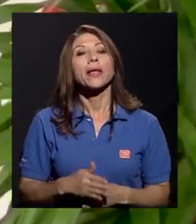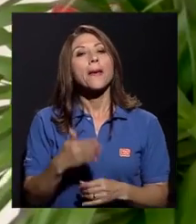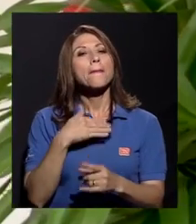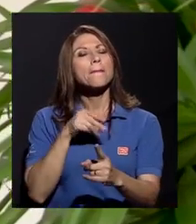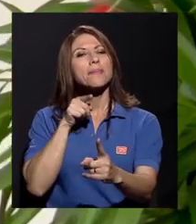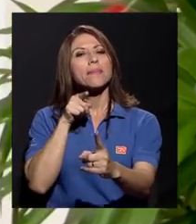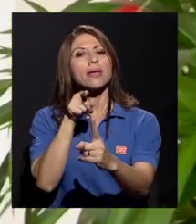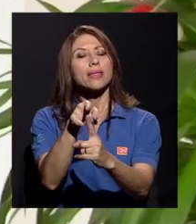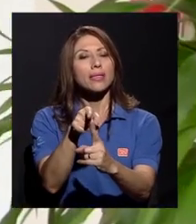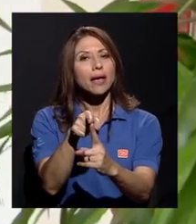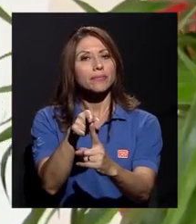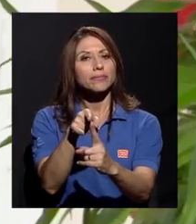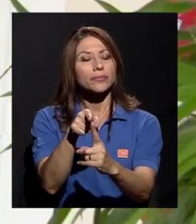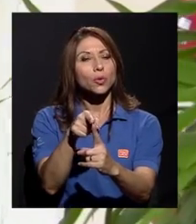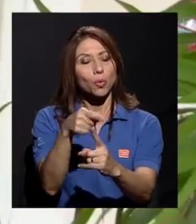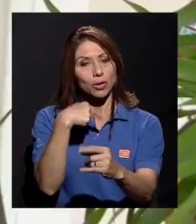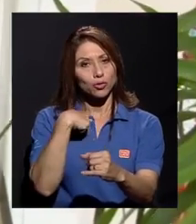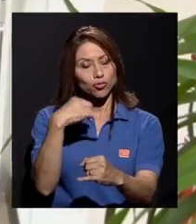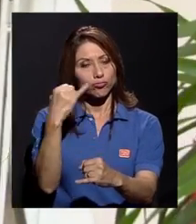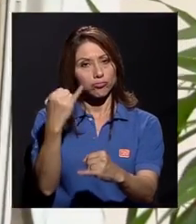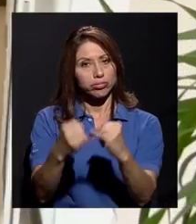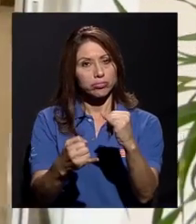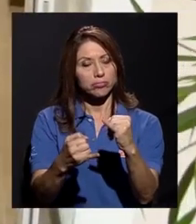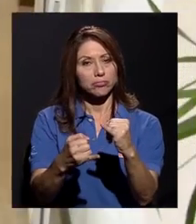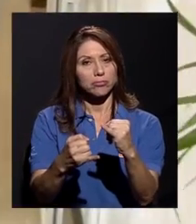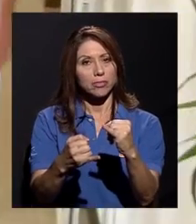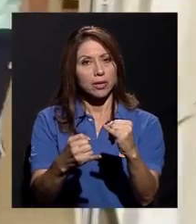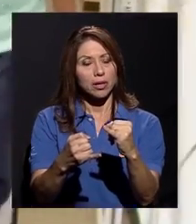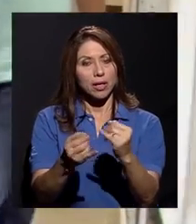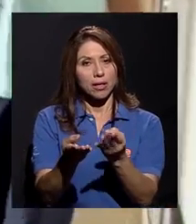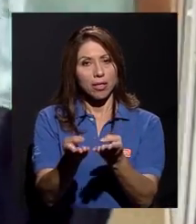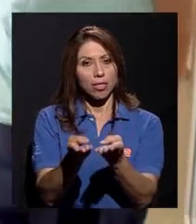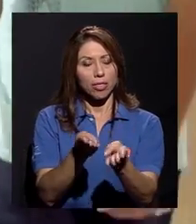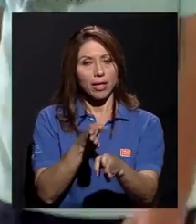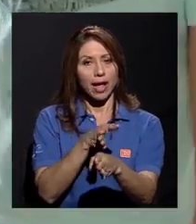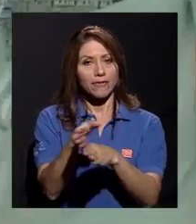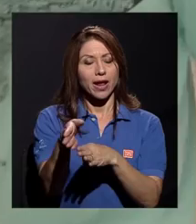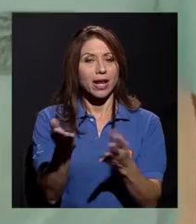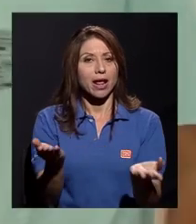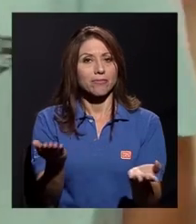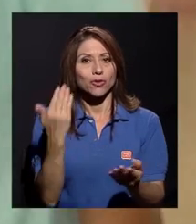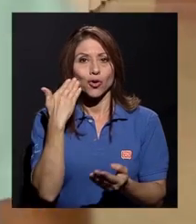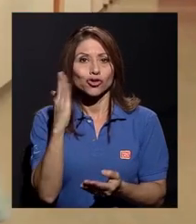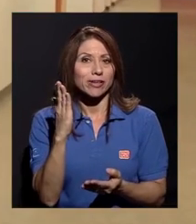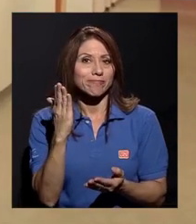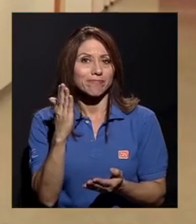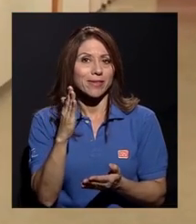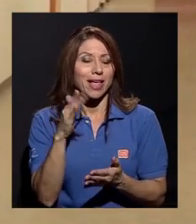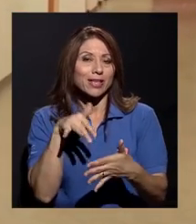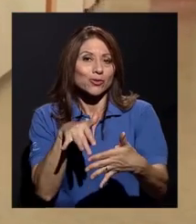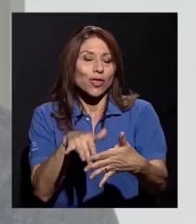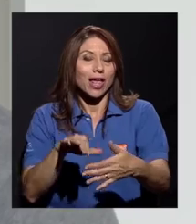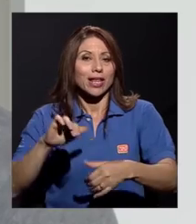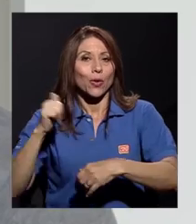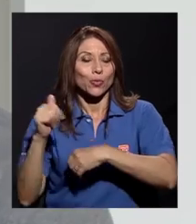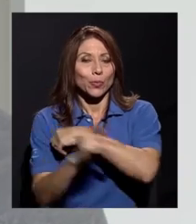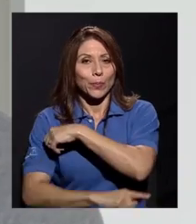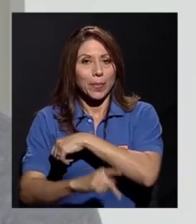meta, cuando saque mi carrera, no sé, estudiar en el extranjero y poder